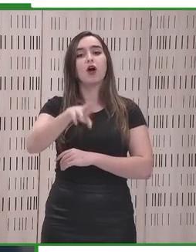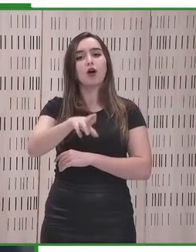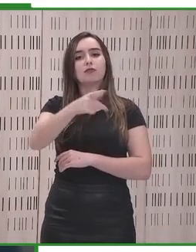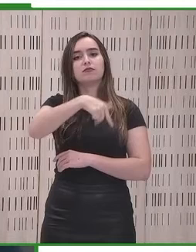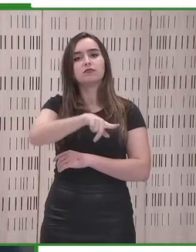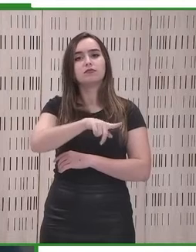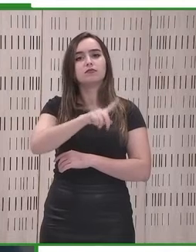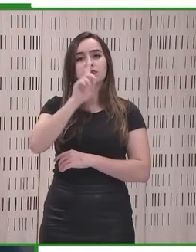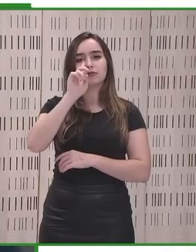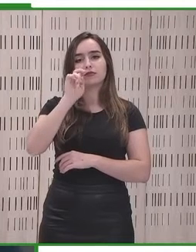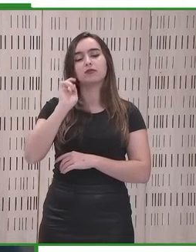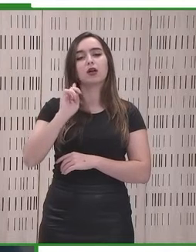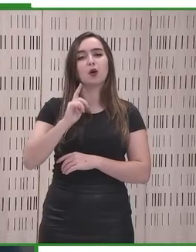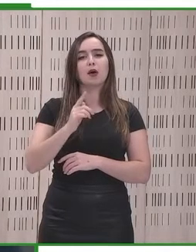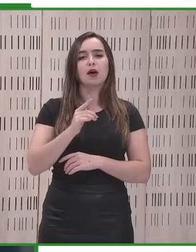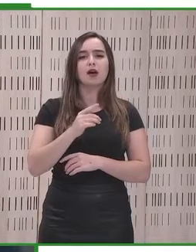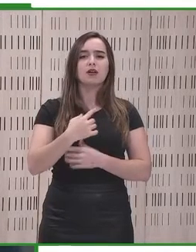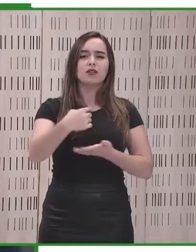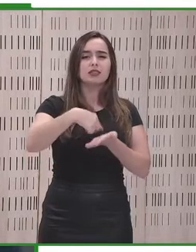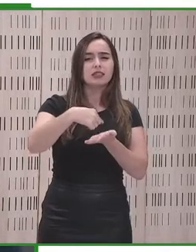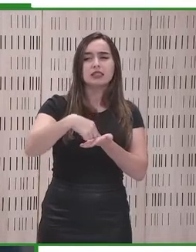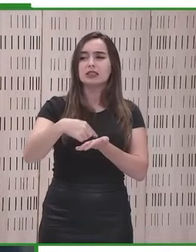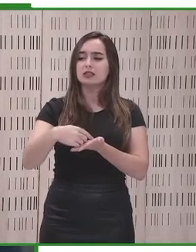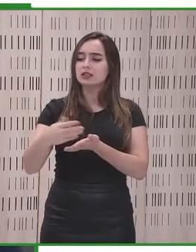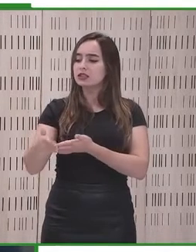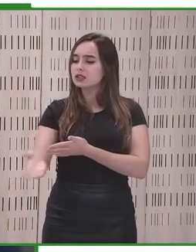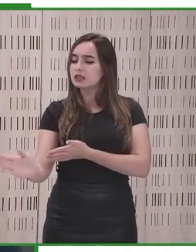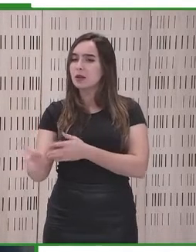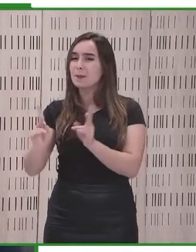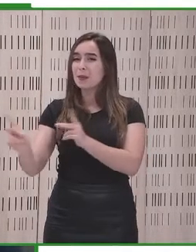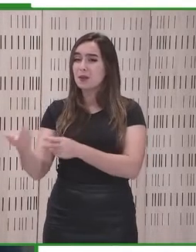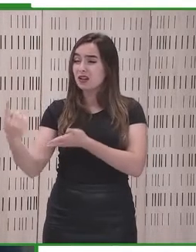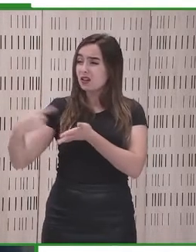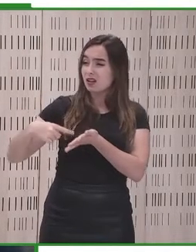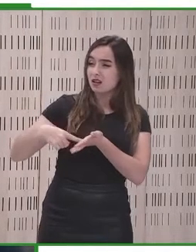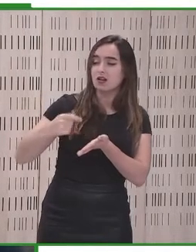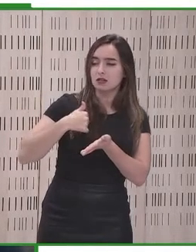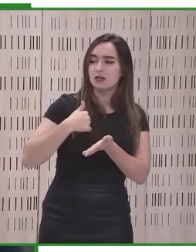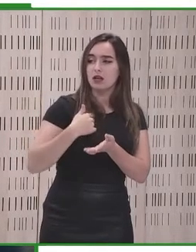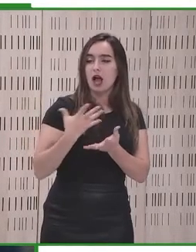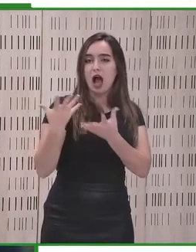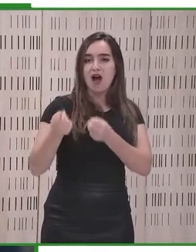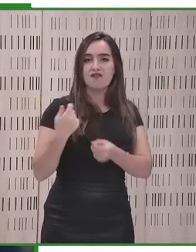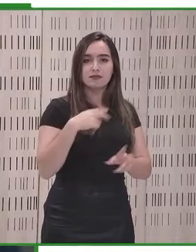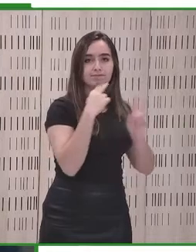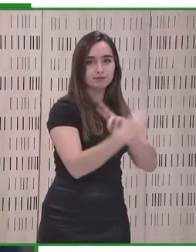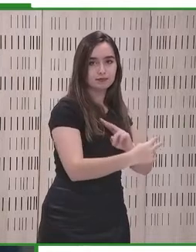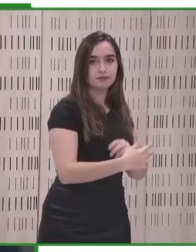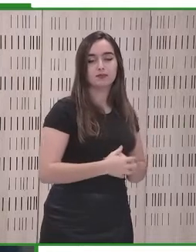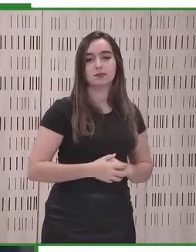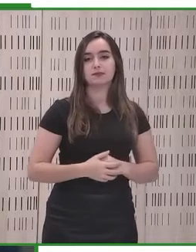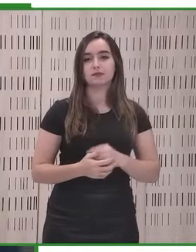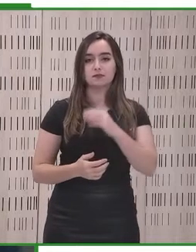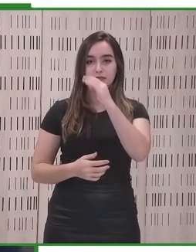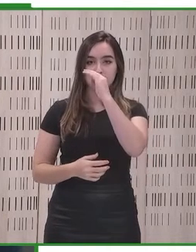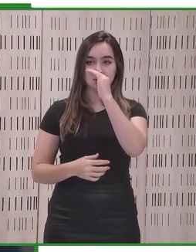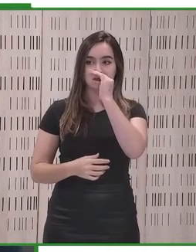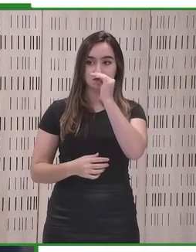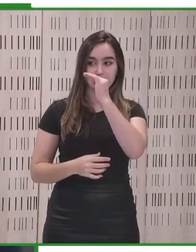económicos realmente los están cumpliendo y en caso de que no sea así, tomar las medidas oportunas.